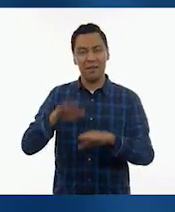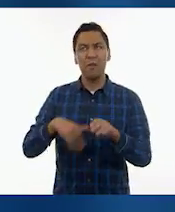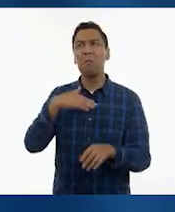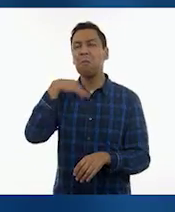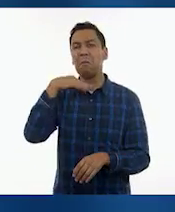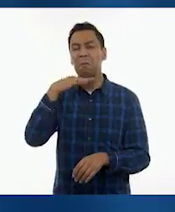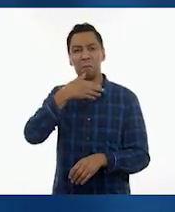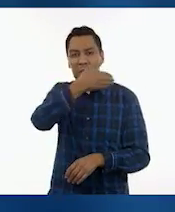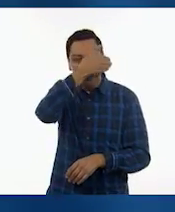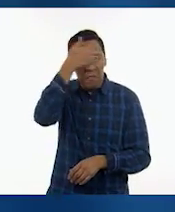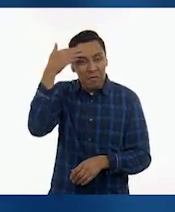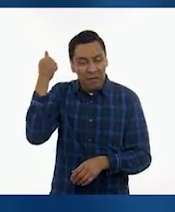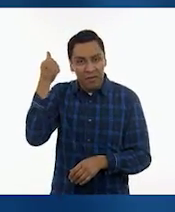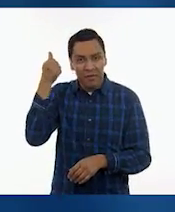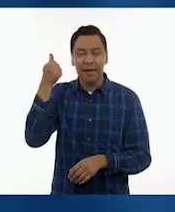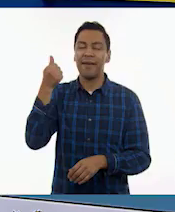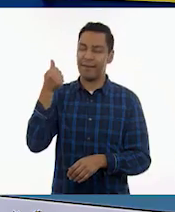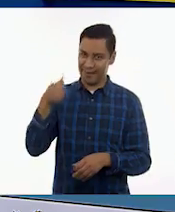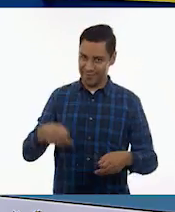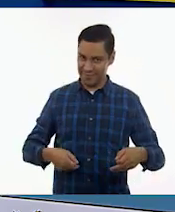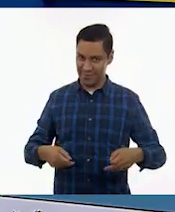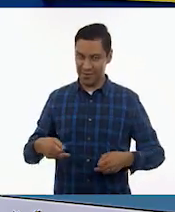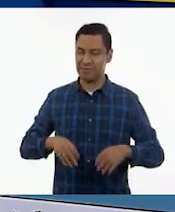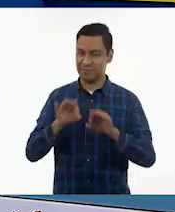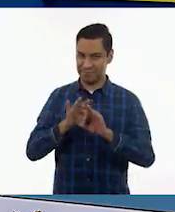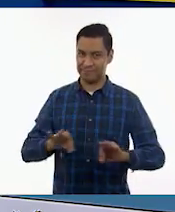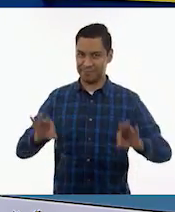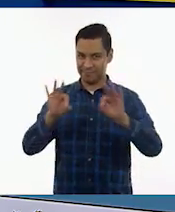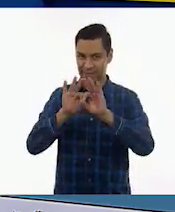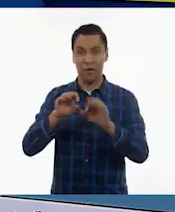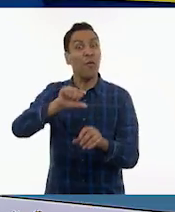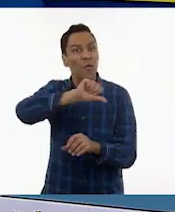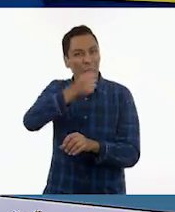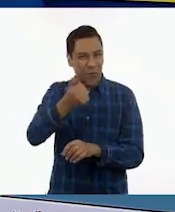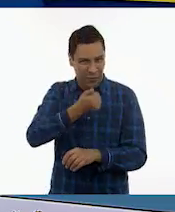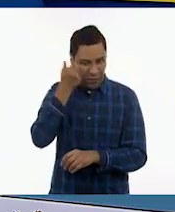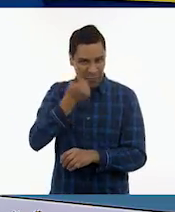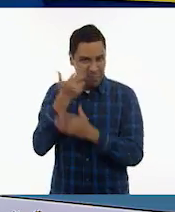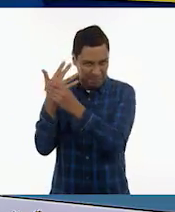importante. Sí, me parece que tenemos otra colaboración. A ver. A ver.